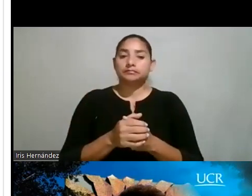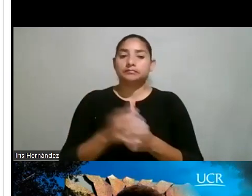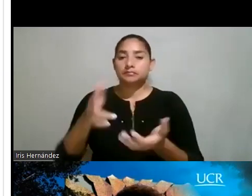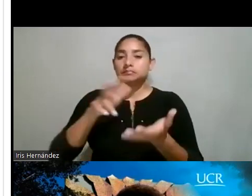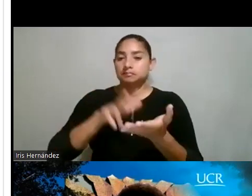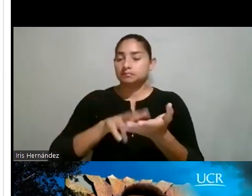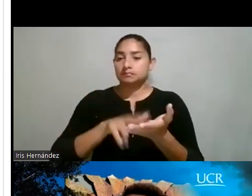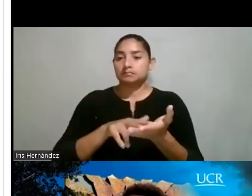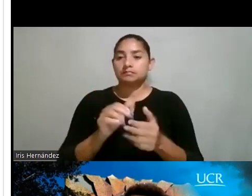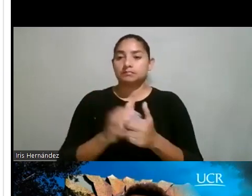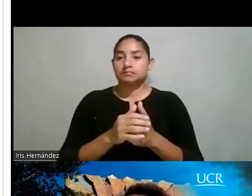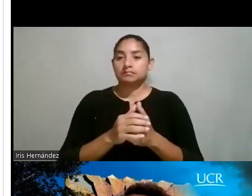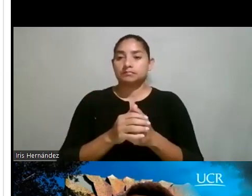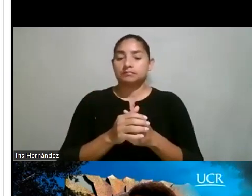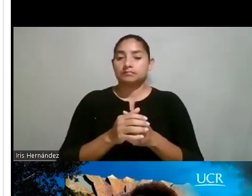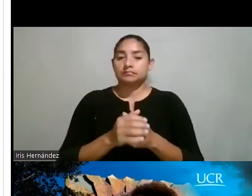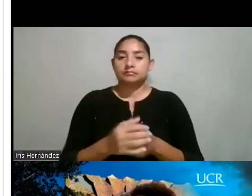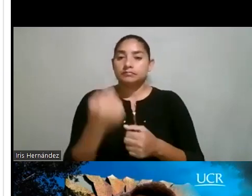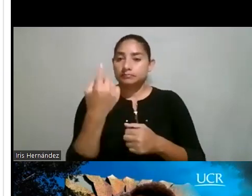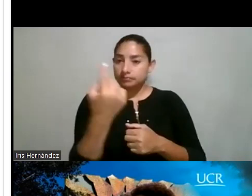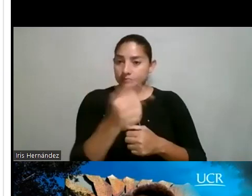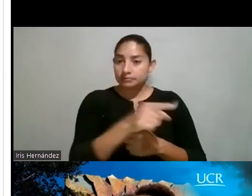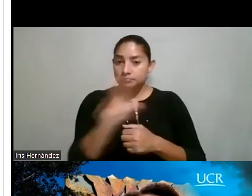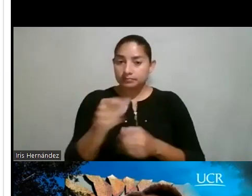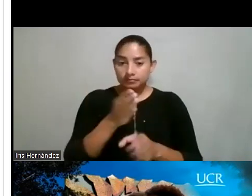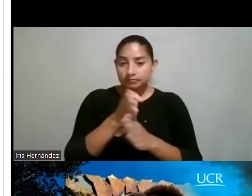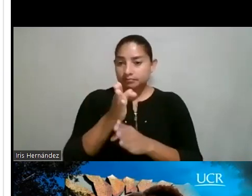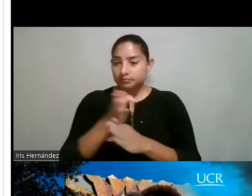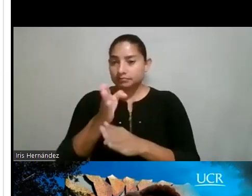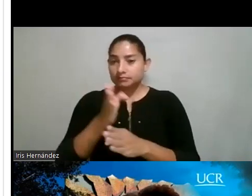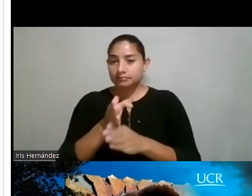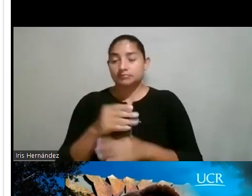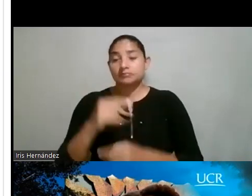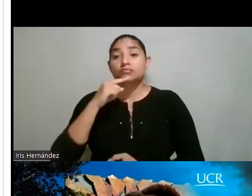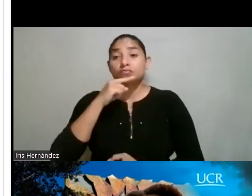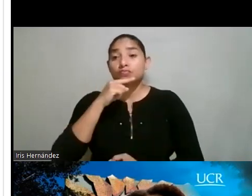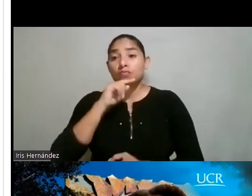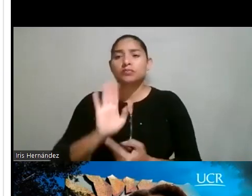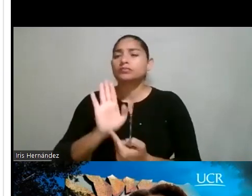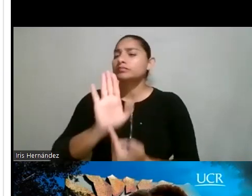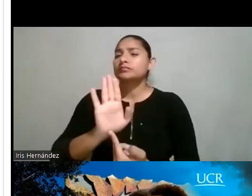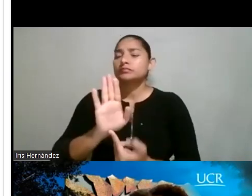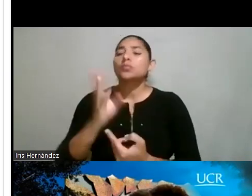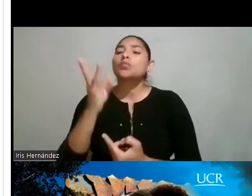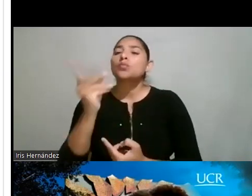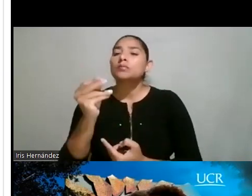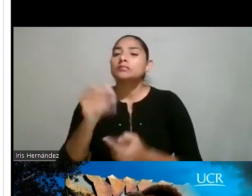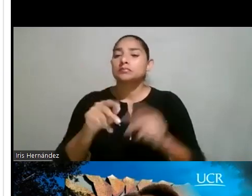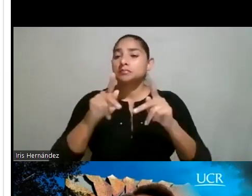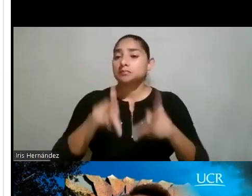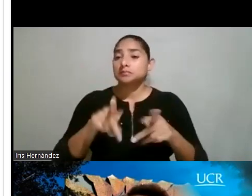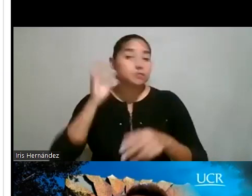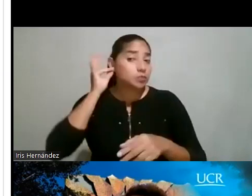que están en cada una de estas carreras? El rojito representa la cantidad de mujeres graduadas,